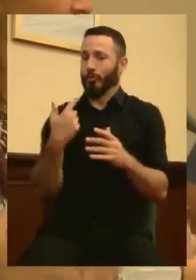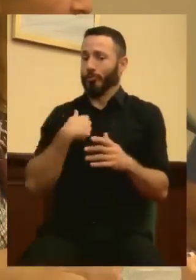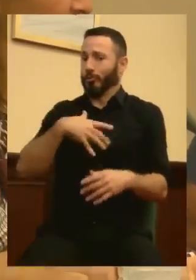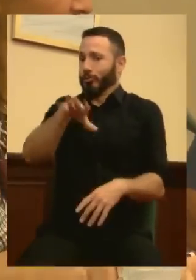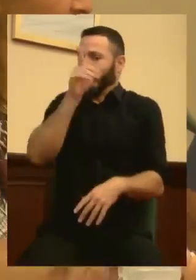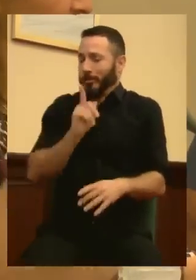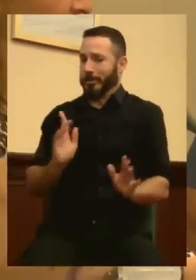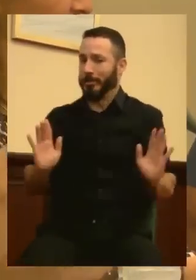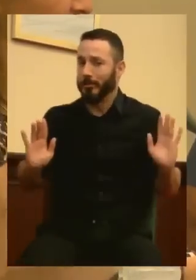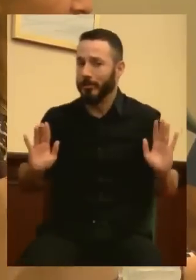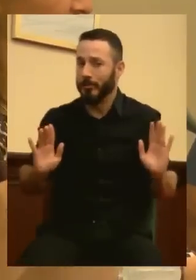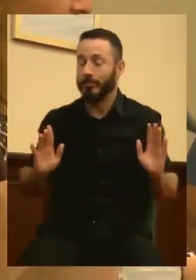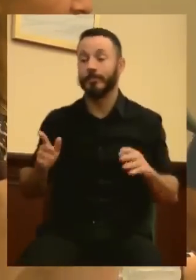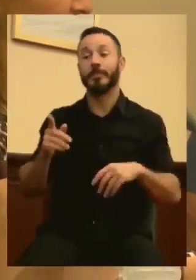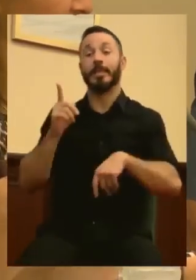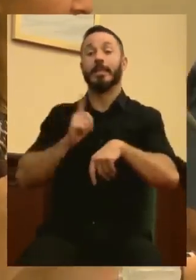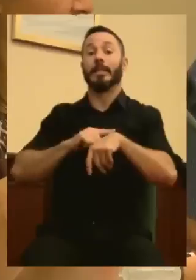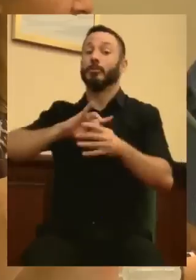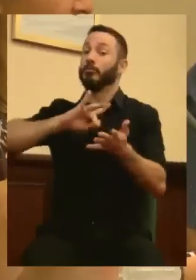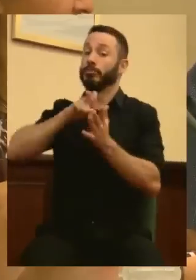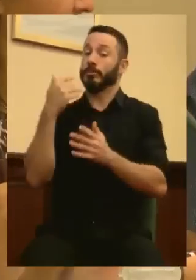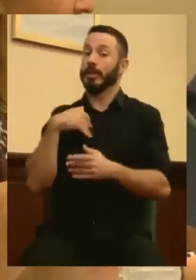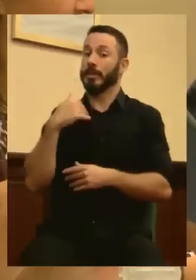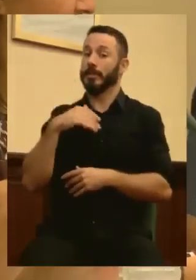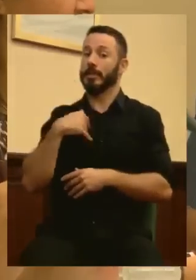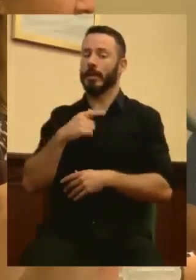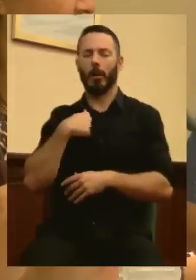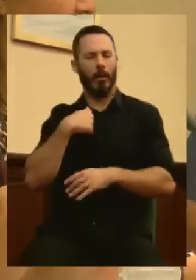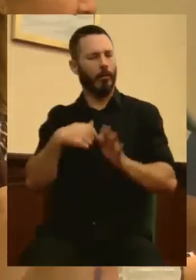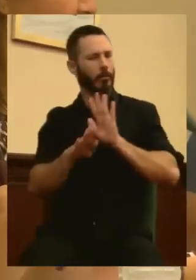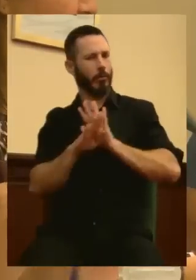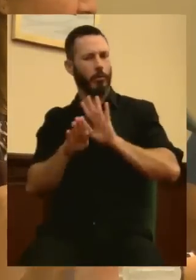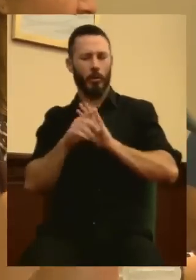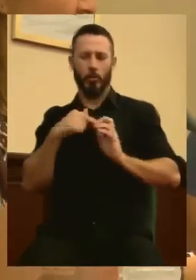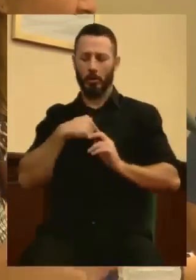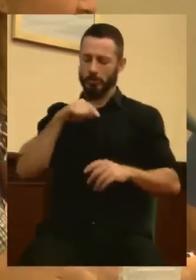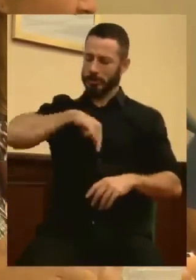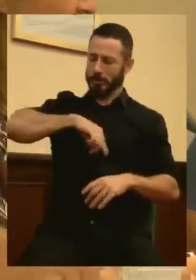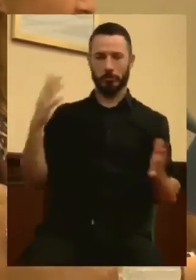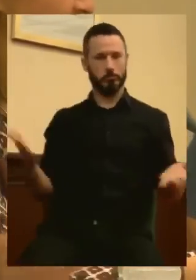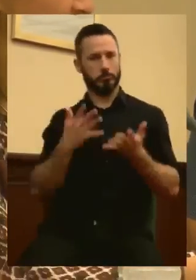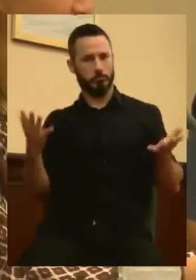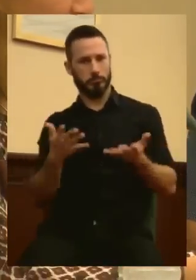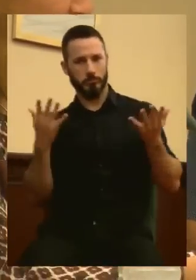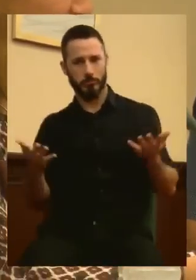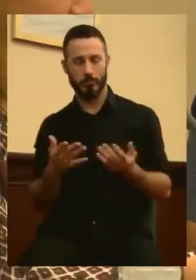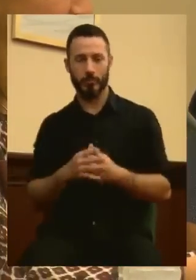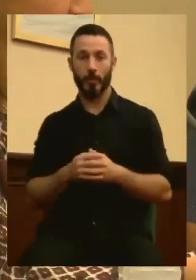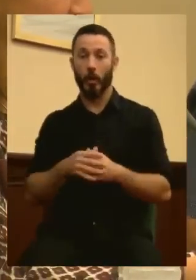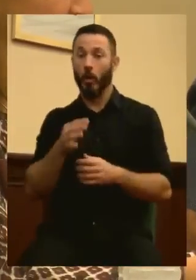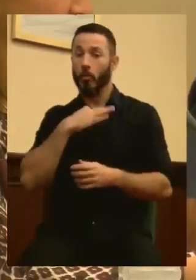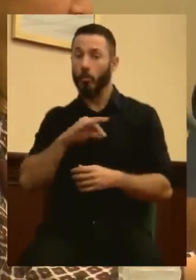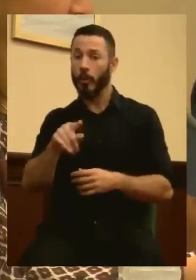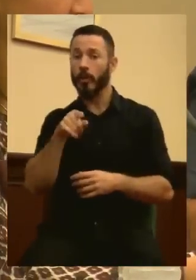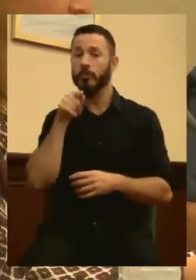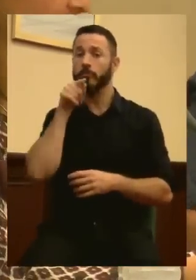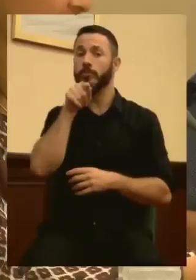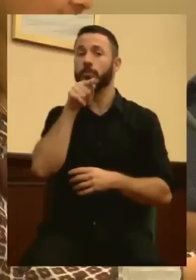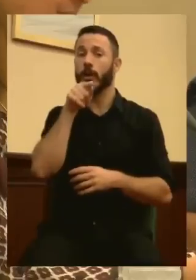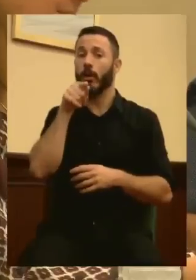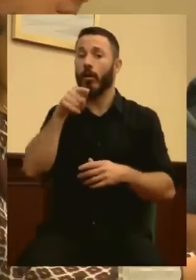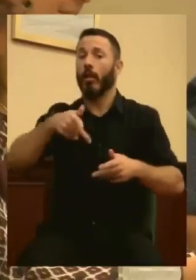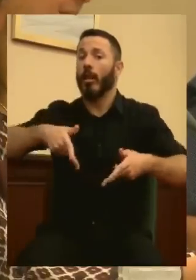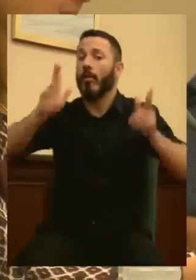quizás... Ha consumido el tiempo de esta primera intervención. Bueno, voy a seguir, que estoy muy animal. O quizás es que solo son